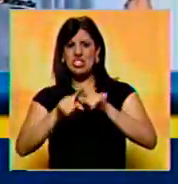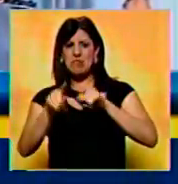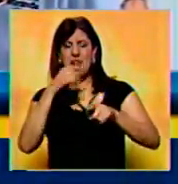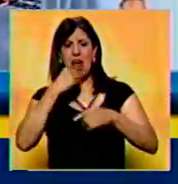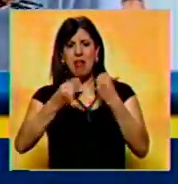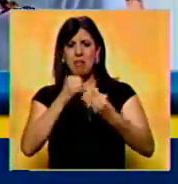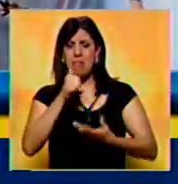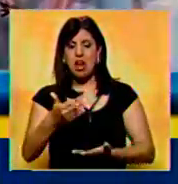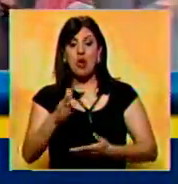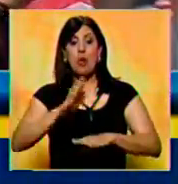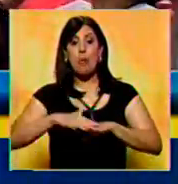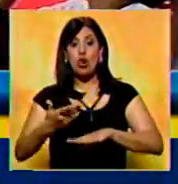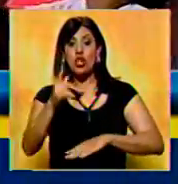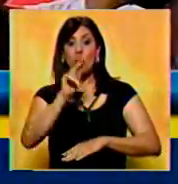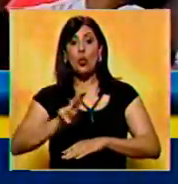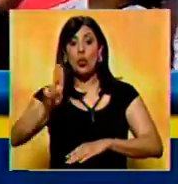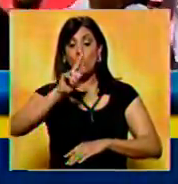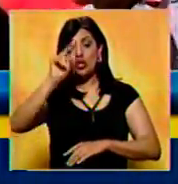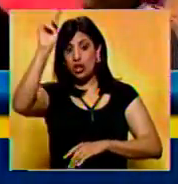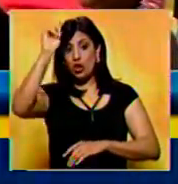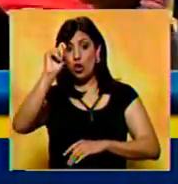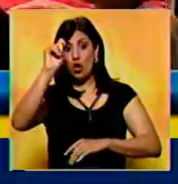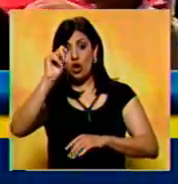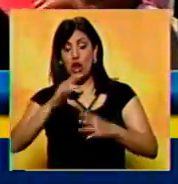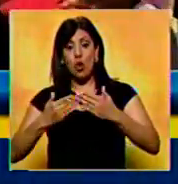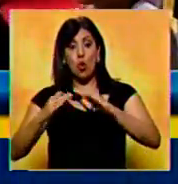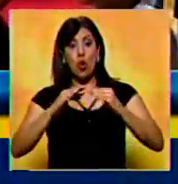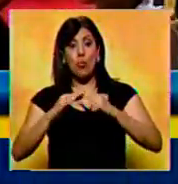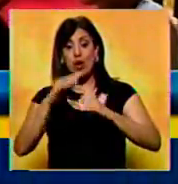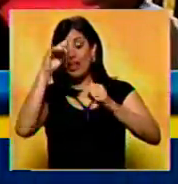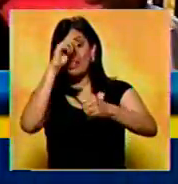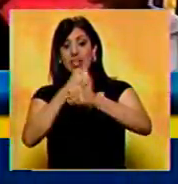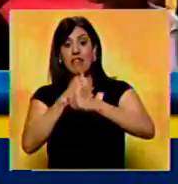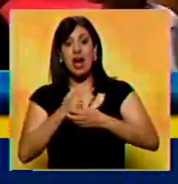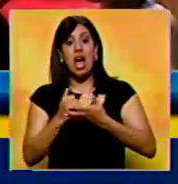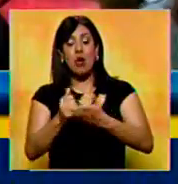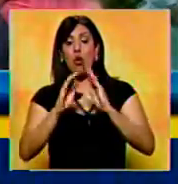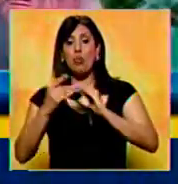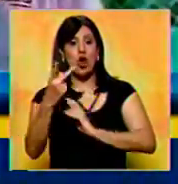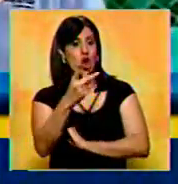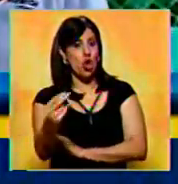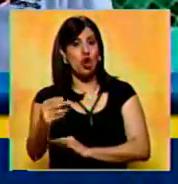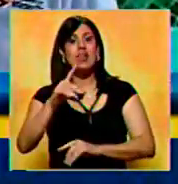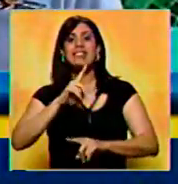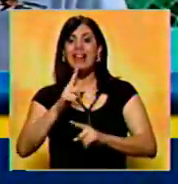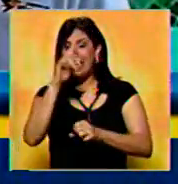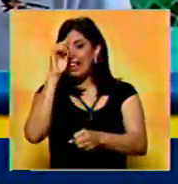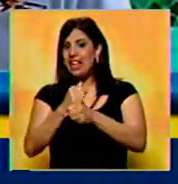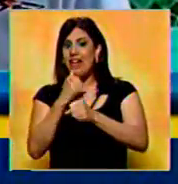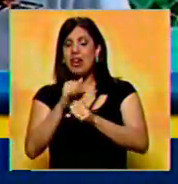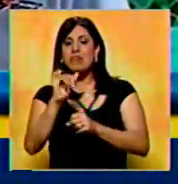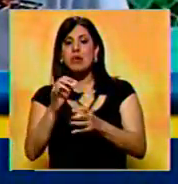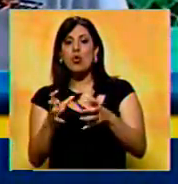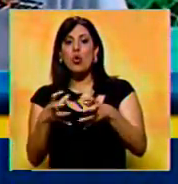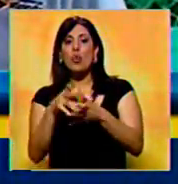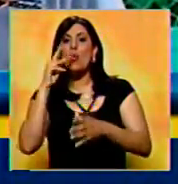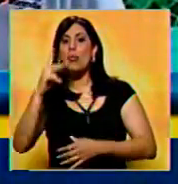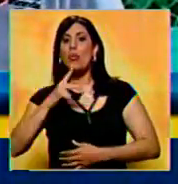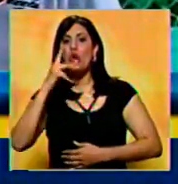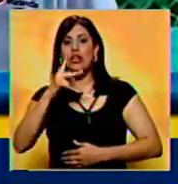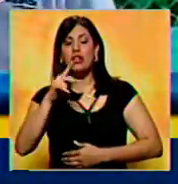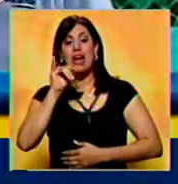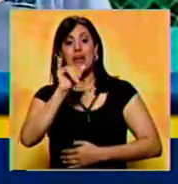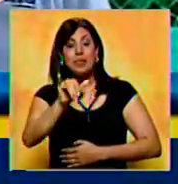Porque utilizan la gorra de la comunidad, no para trabajar por su comunidad, sino para trabajar por un partido político.